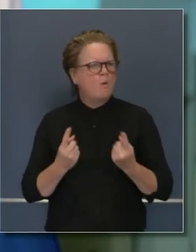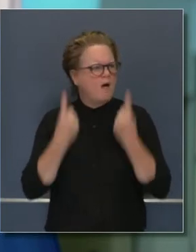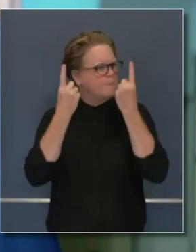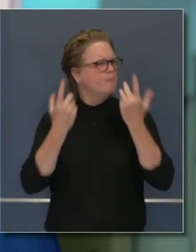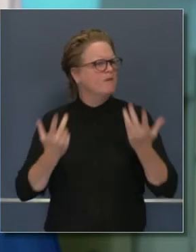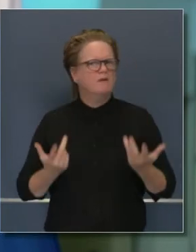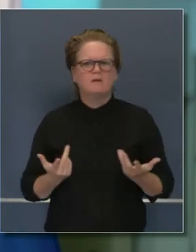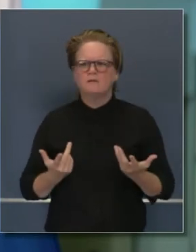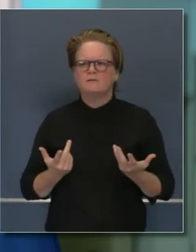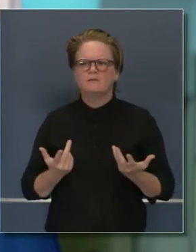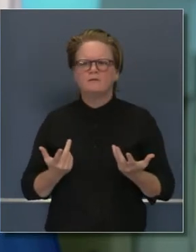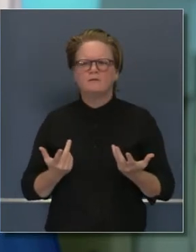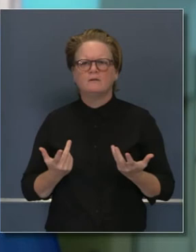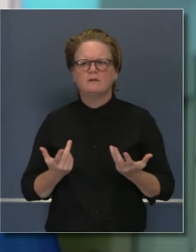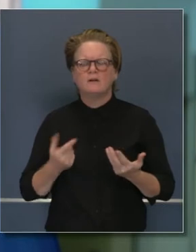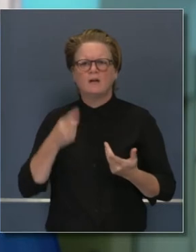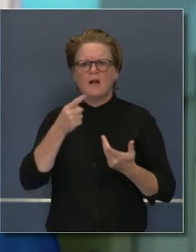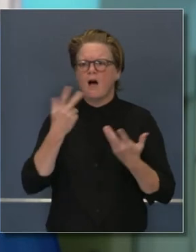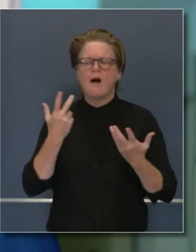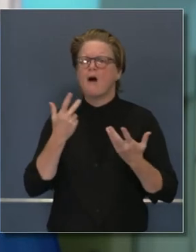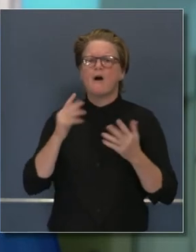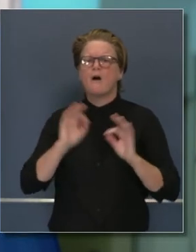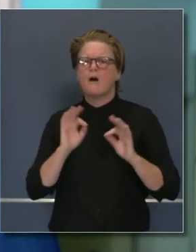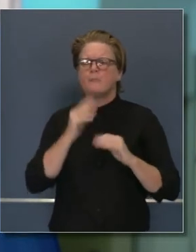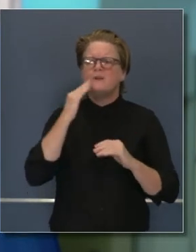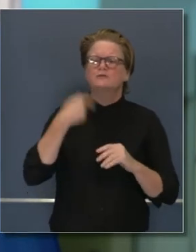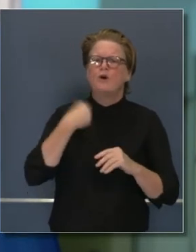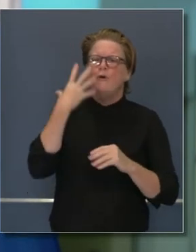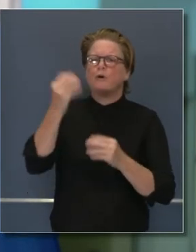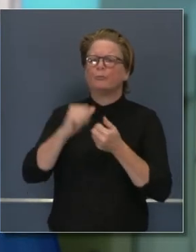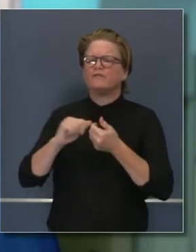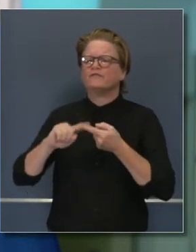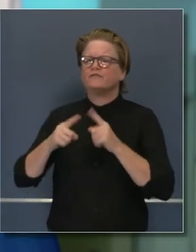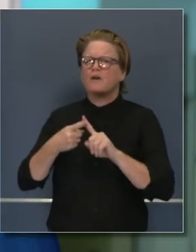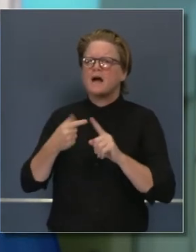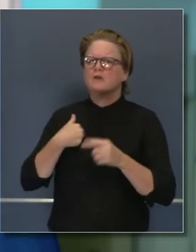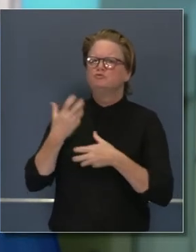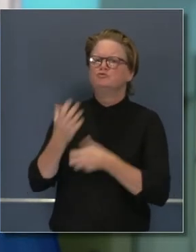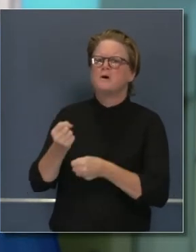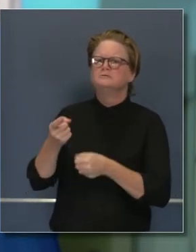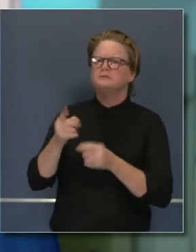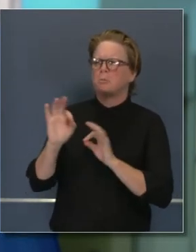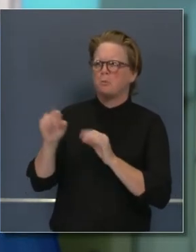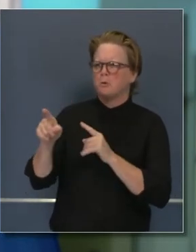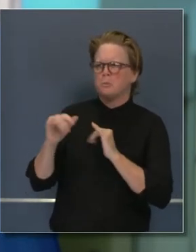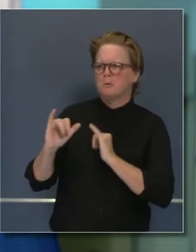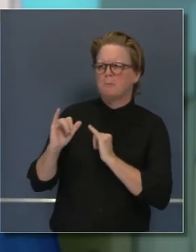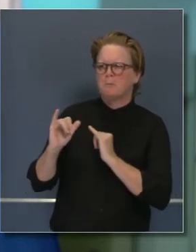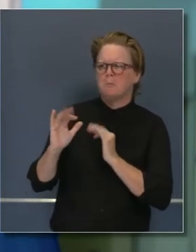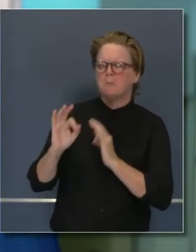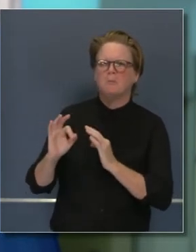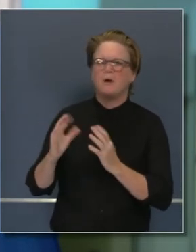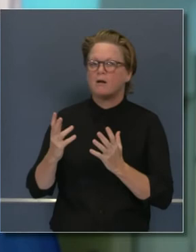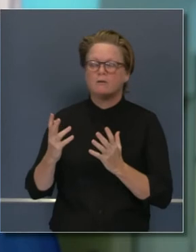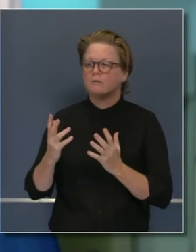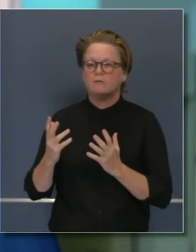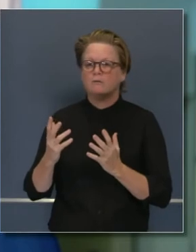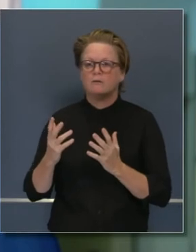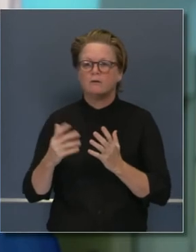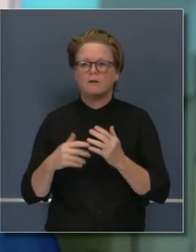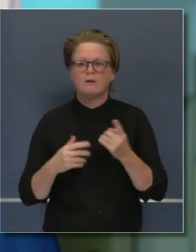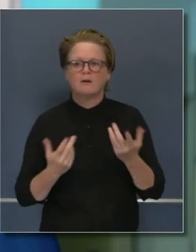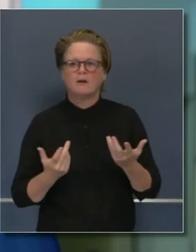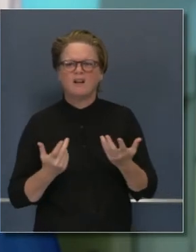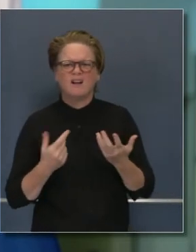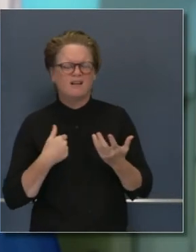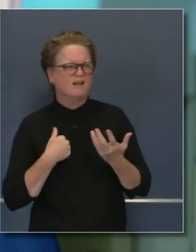escribe, ¿qué le dice usted a los residentes de California? ¿Usted está diciendo, hagan esto y luego usted no lo hace? Sí, sí, recuerda